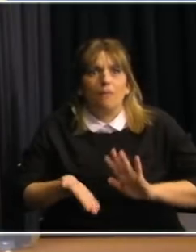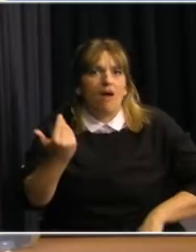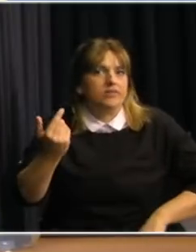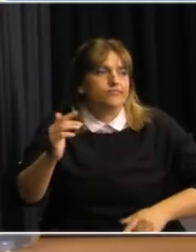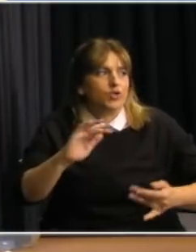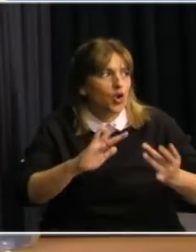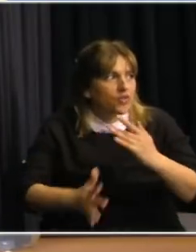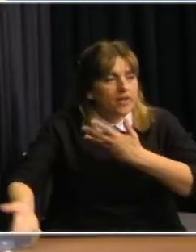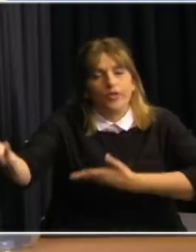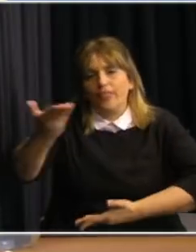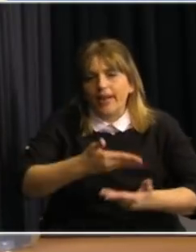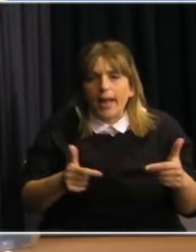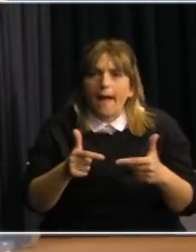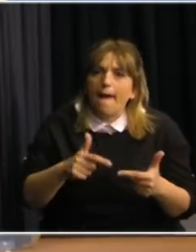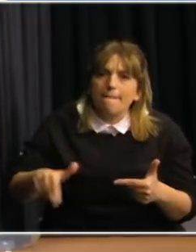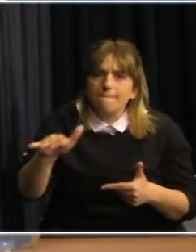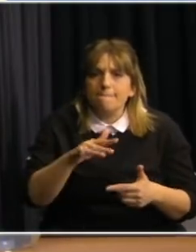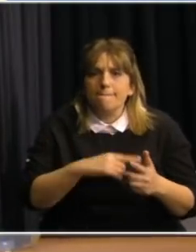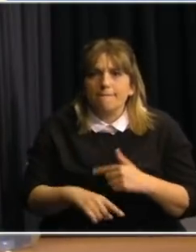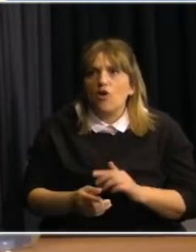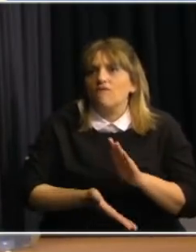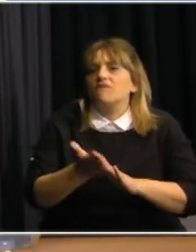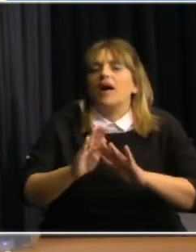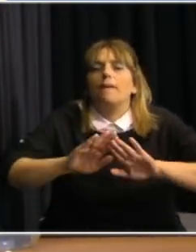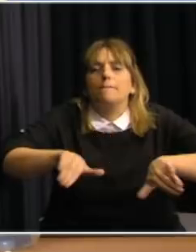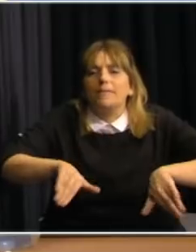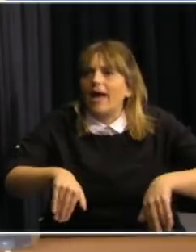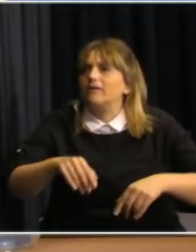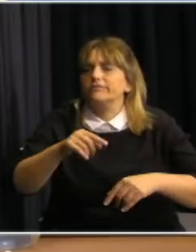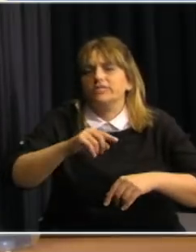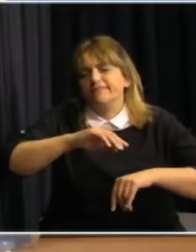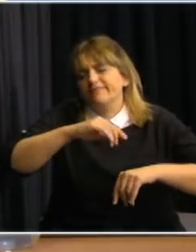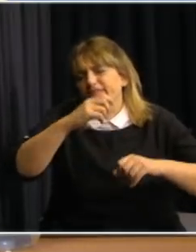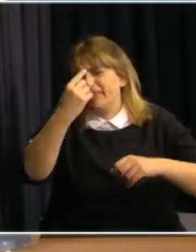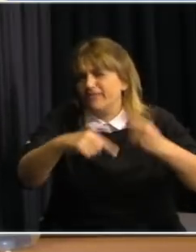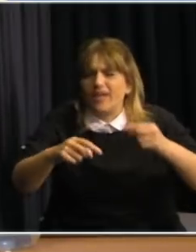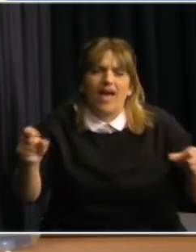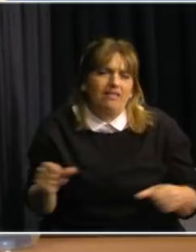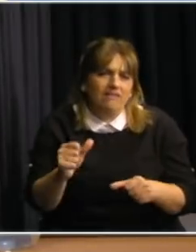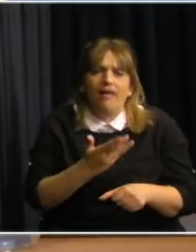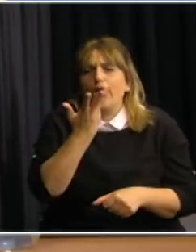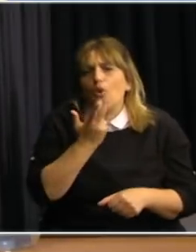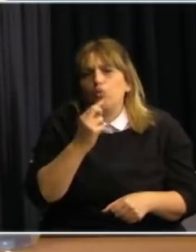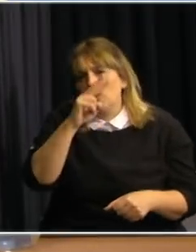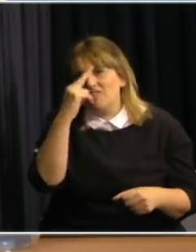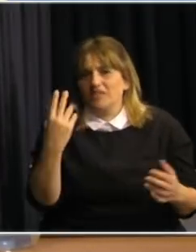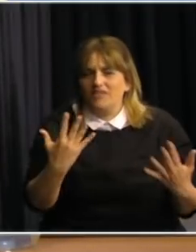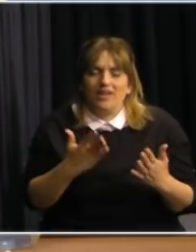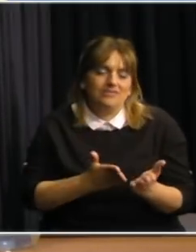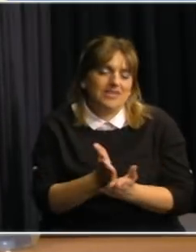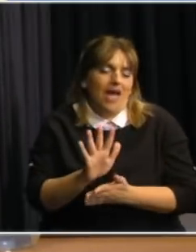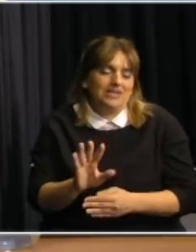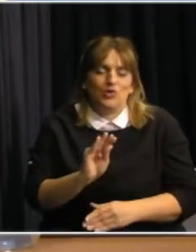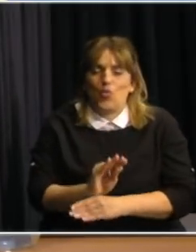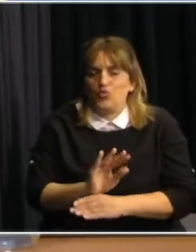sociales, salir a festejar, bailar, ir a la playa, y a otras actividades que a todos nos gustan y que son parte de siempre de